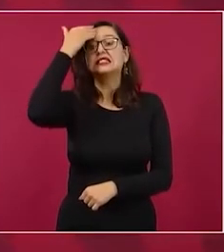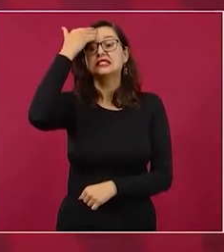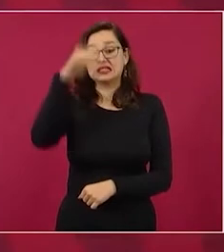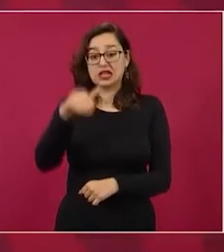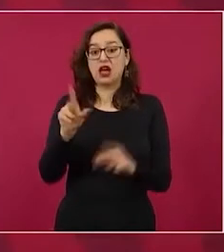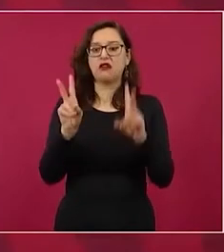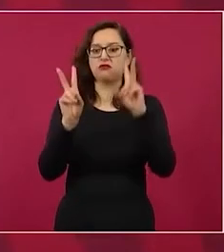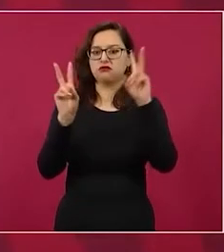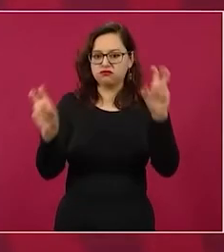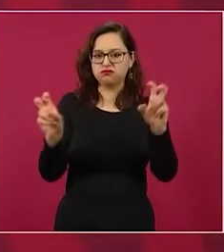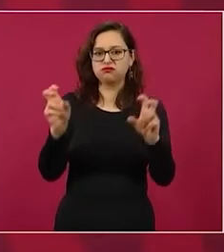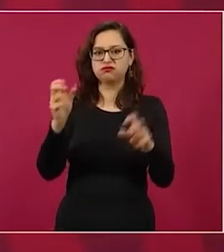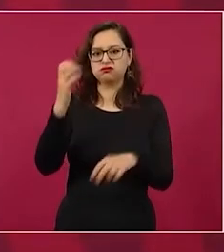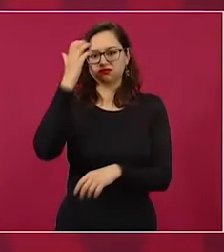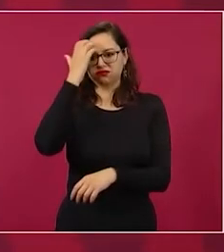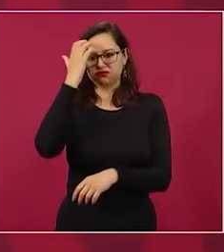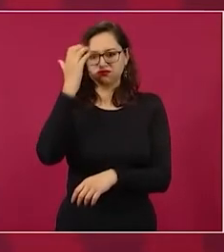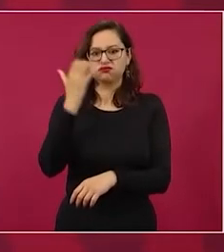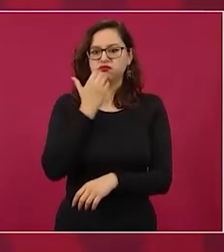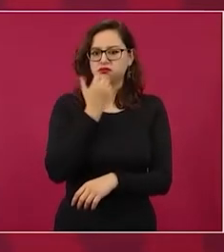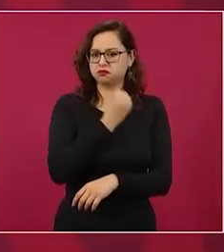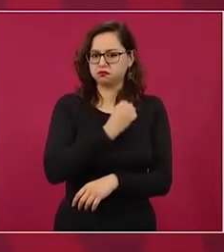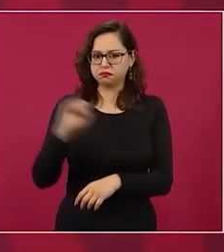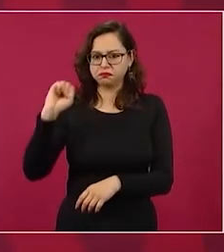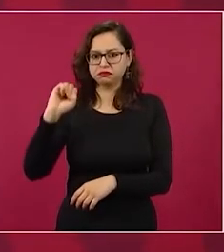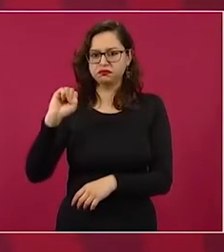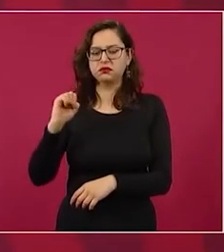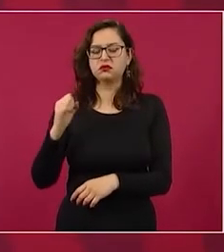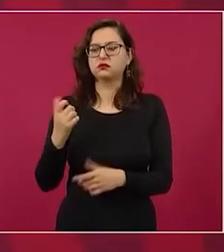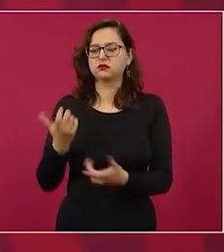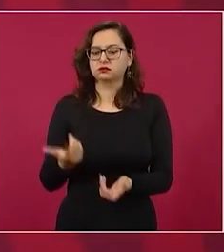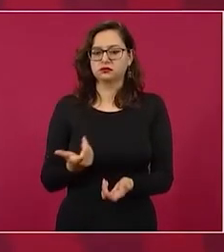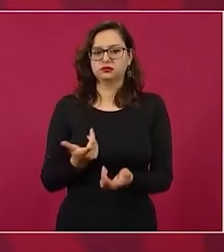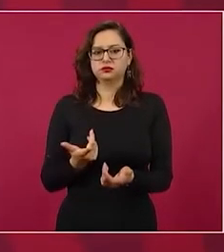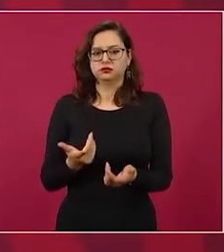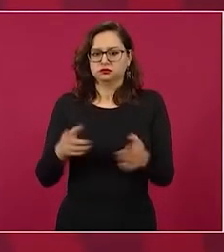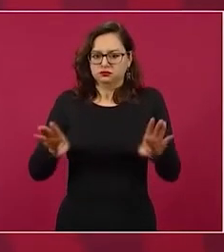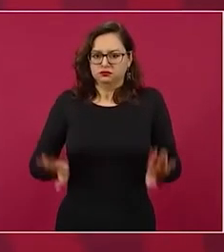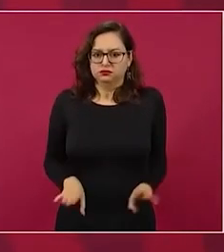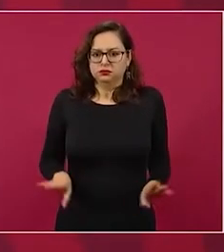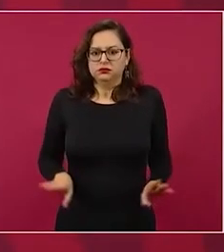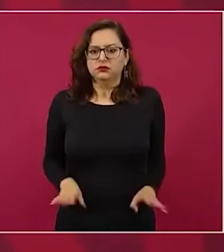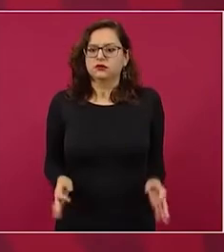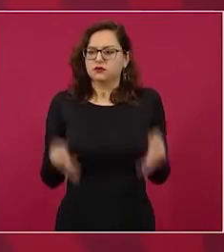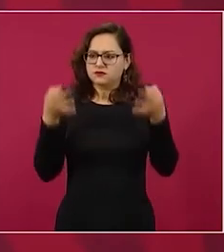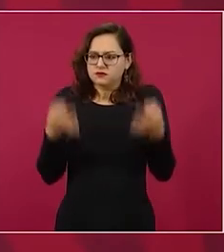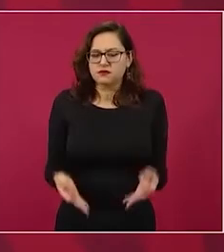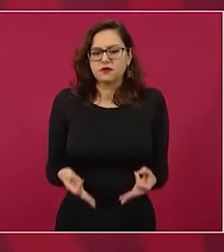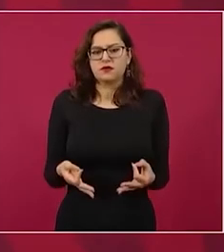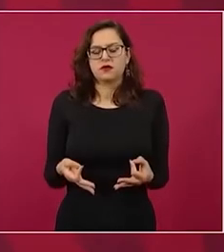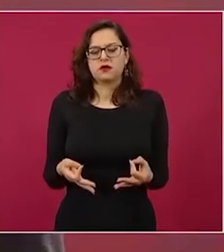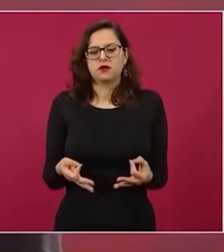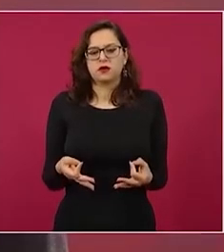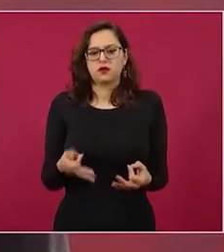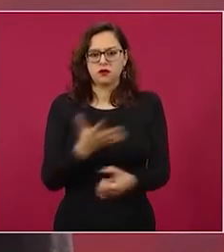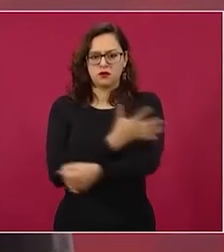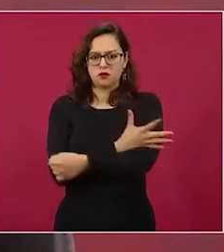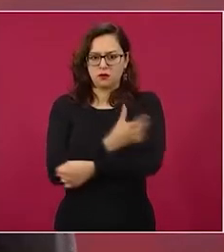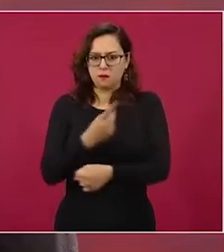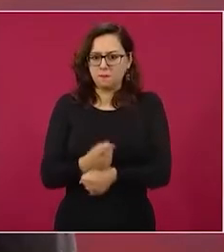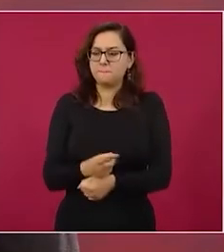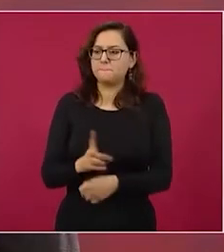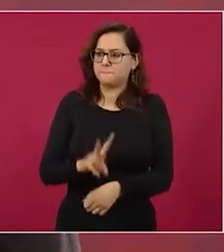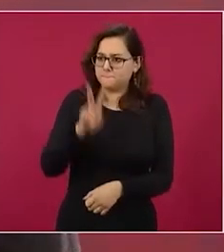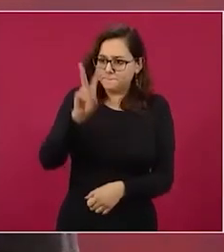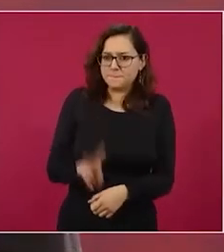y es una gente decente un hombre honesto un auténtico